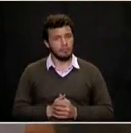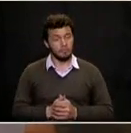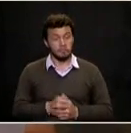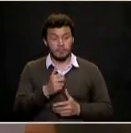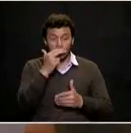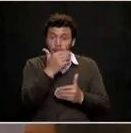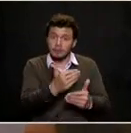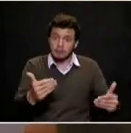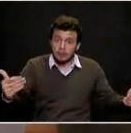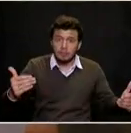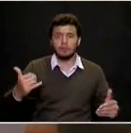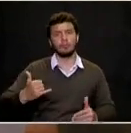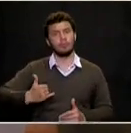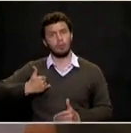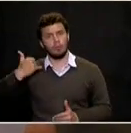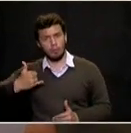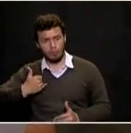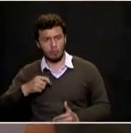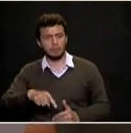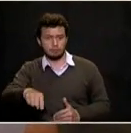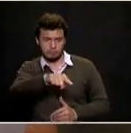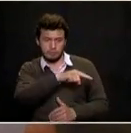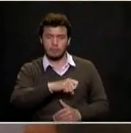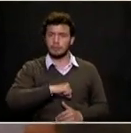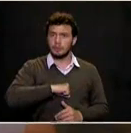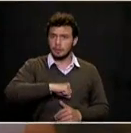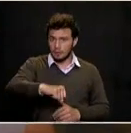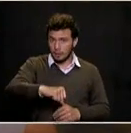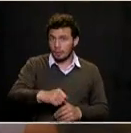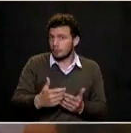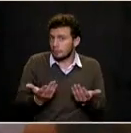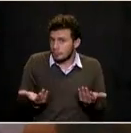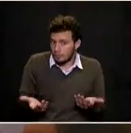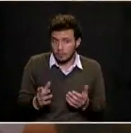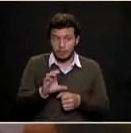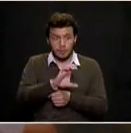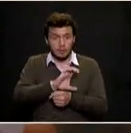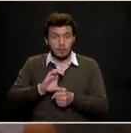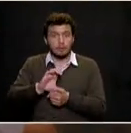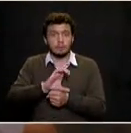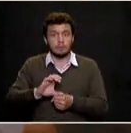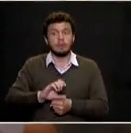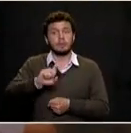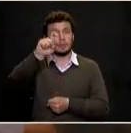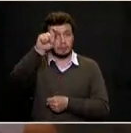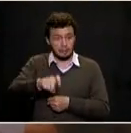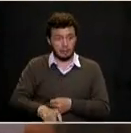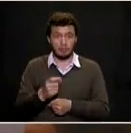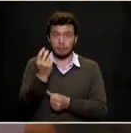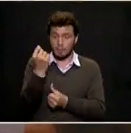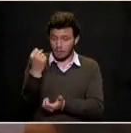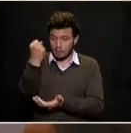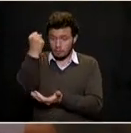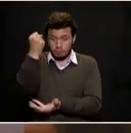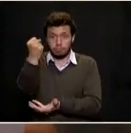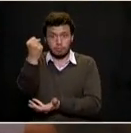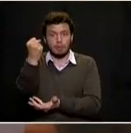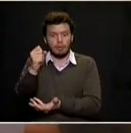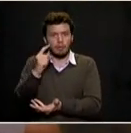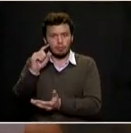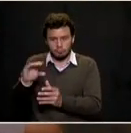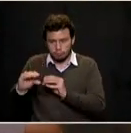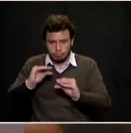tienen derechos y de alguna manera la ciudad debe disponer recursos para apoyar